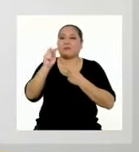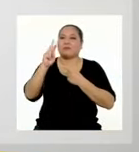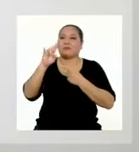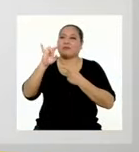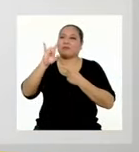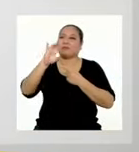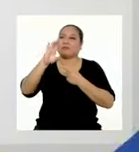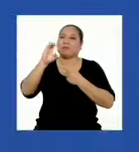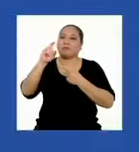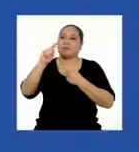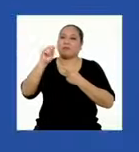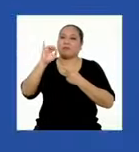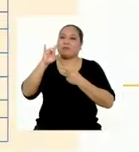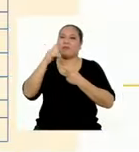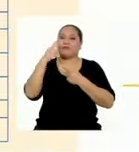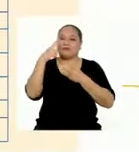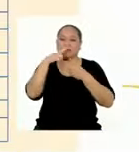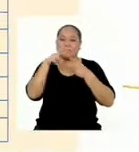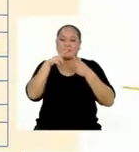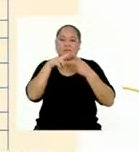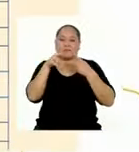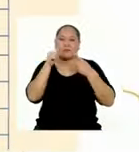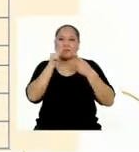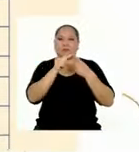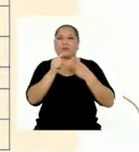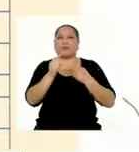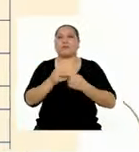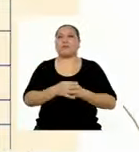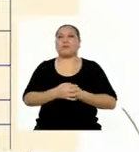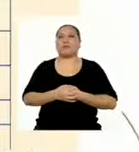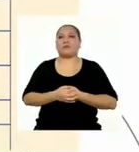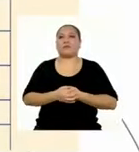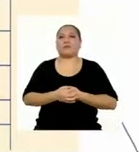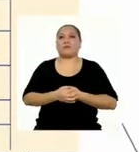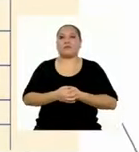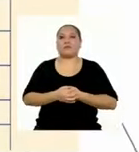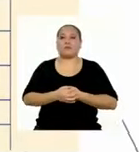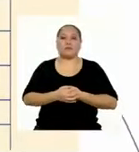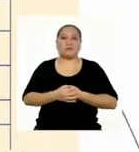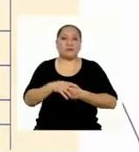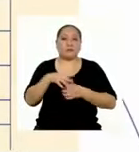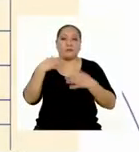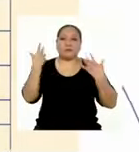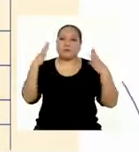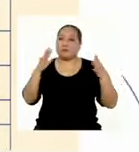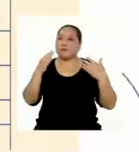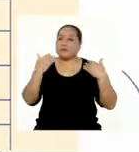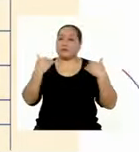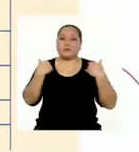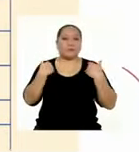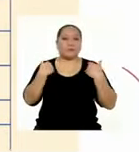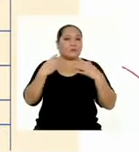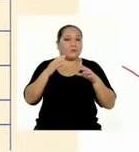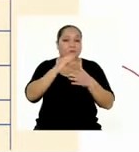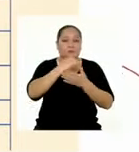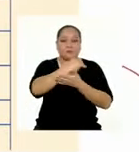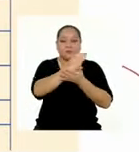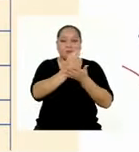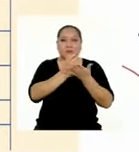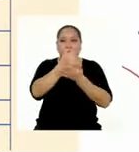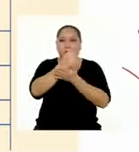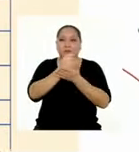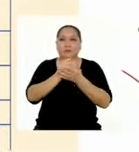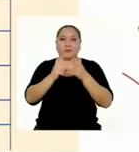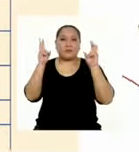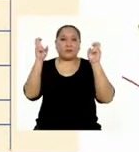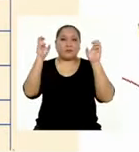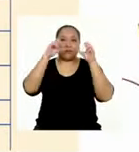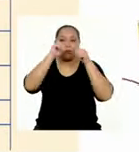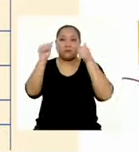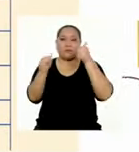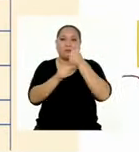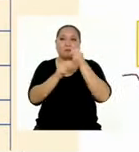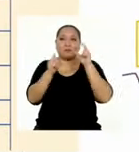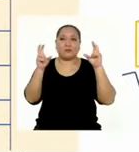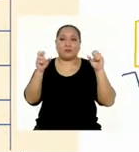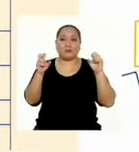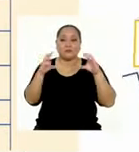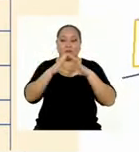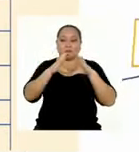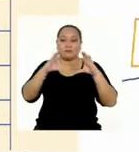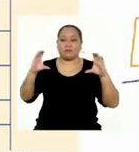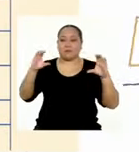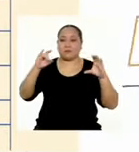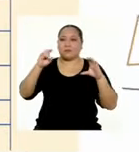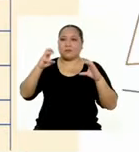Leamos lo que dice cada punto. A ver, ¿cumple con todas las partes de una infografía? Título, subtítulo, textos,